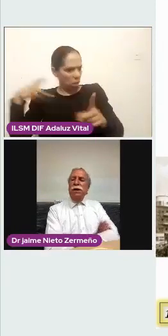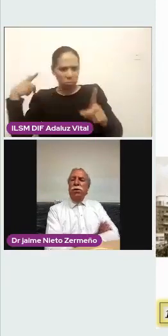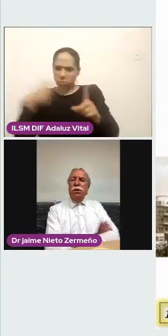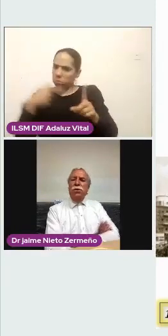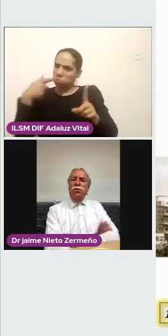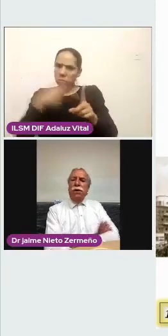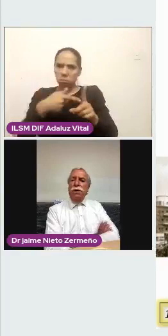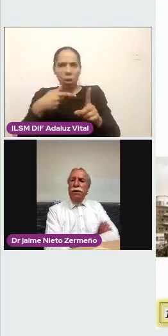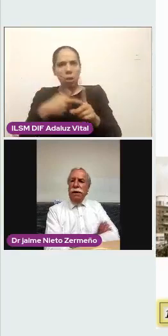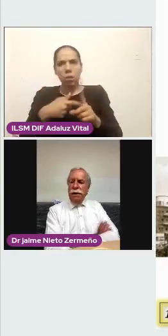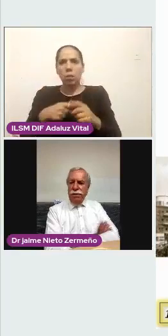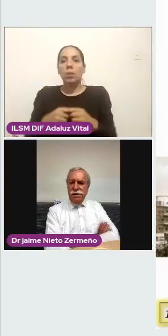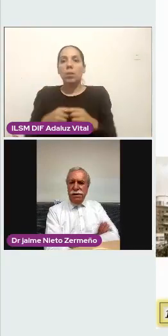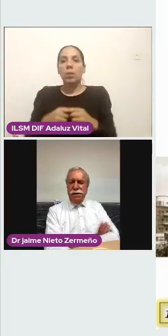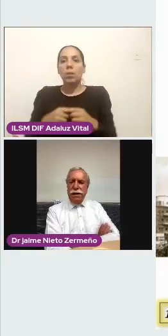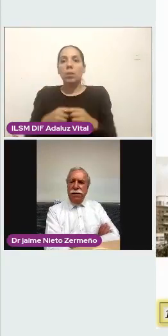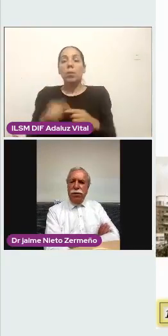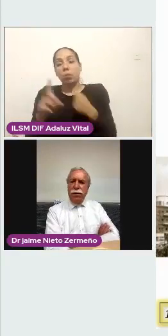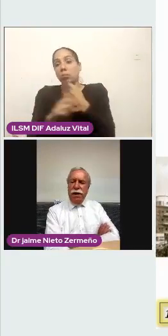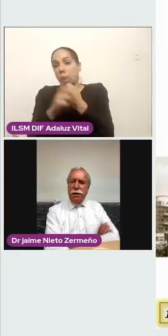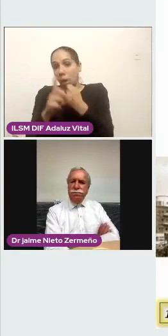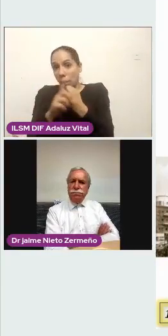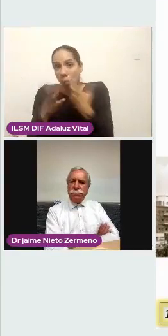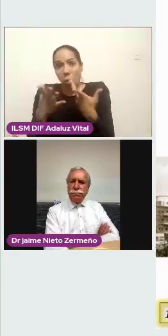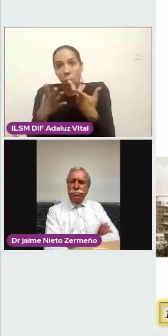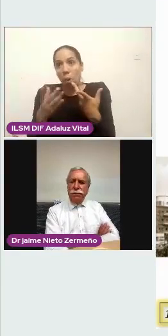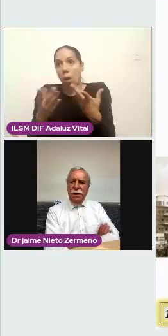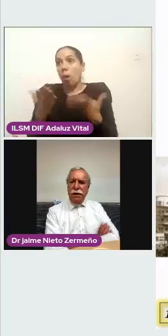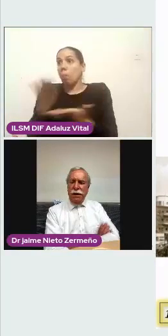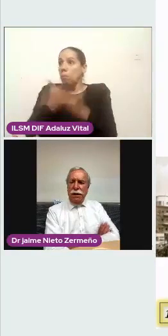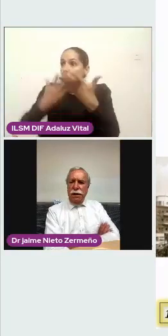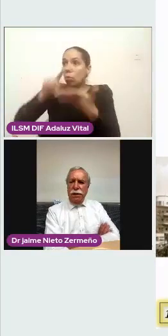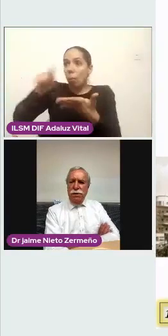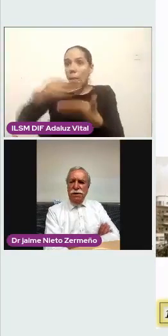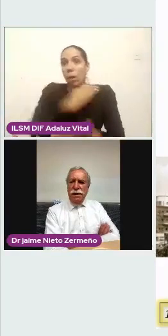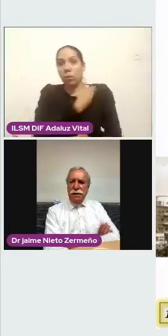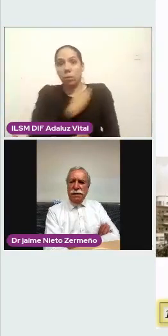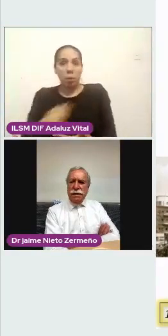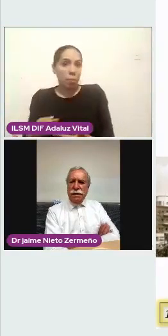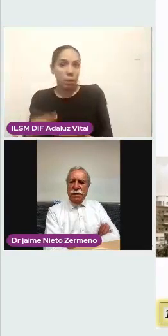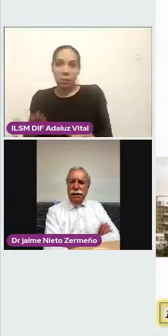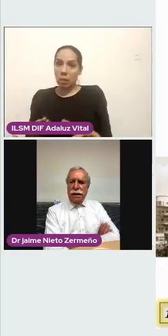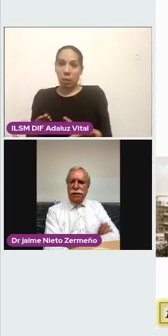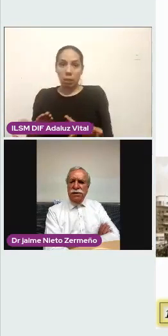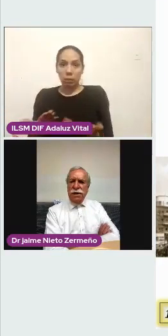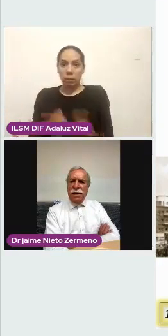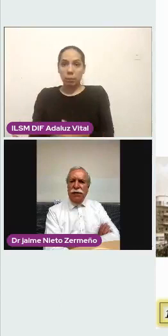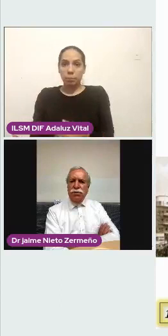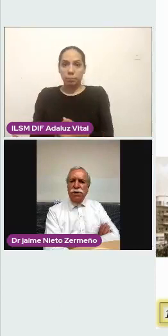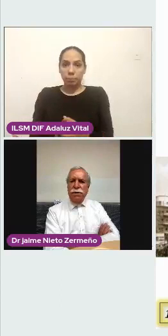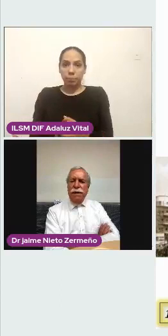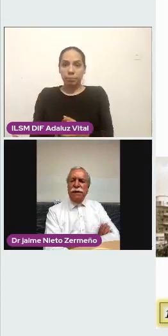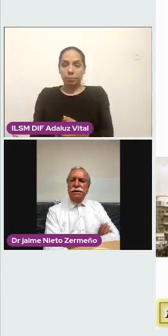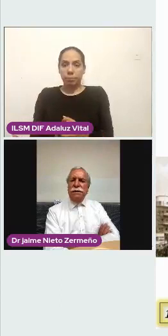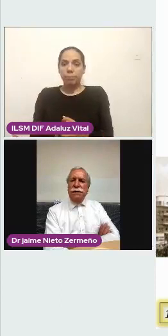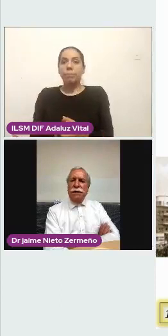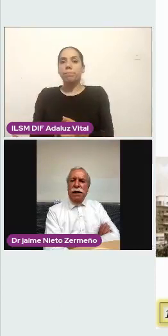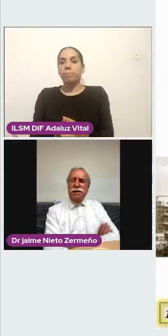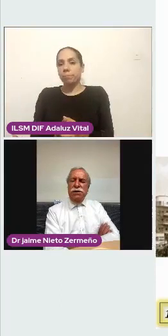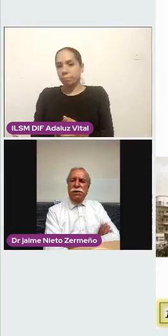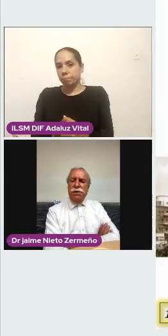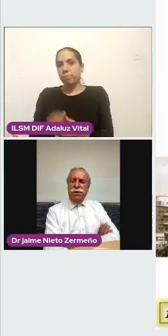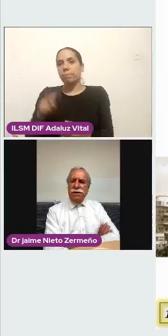problema llegó incluso a nivel de la presidencia de la República. Debo decirles que a esos altos niveles,